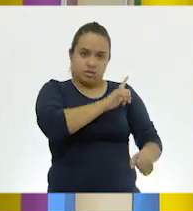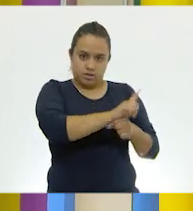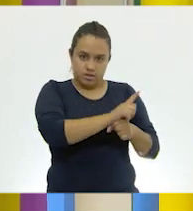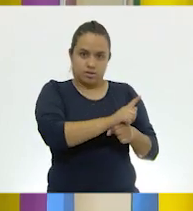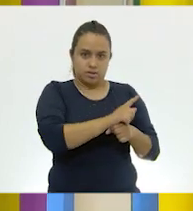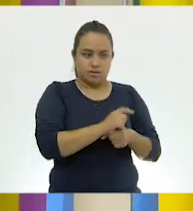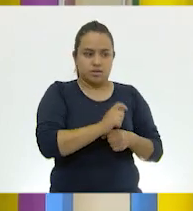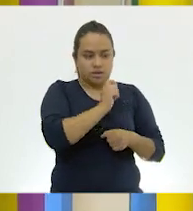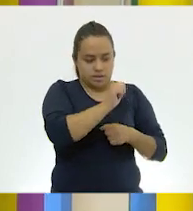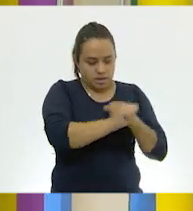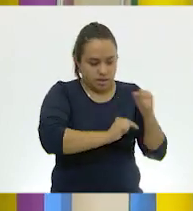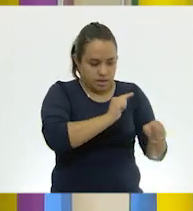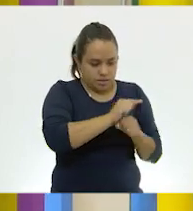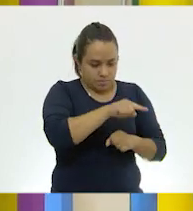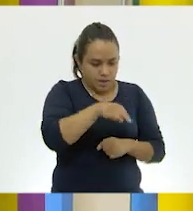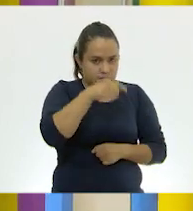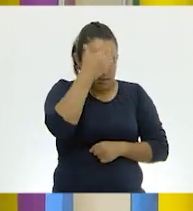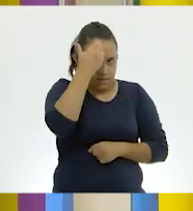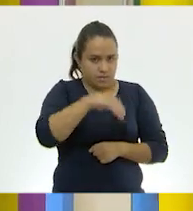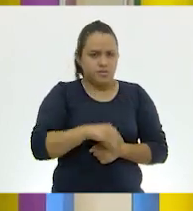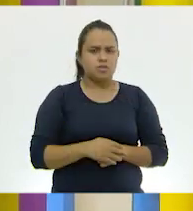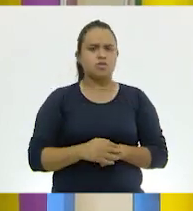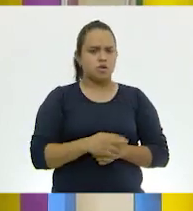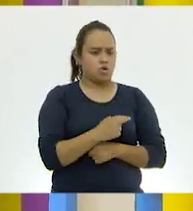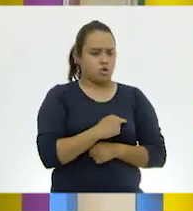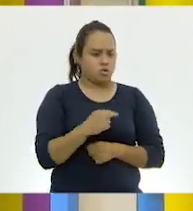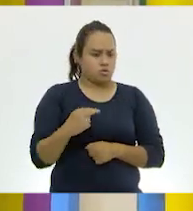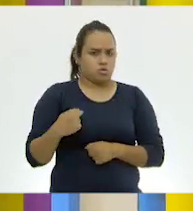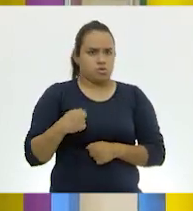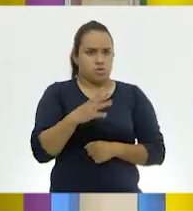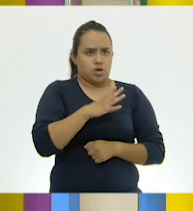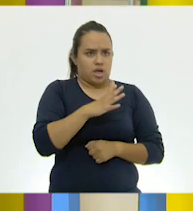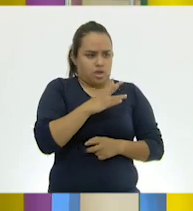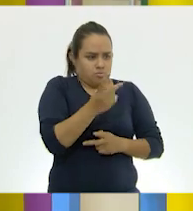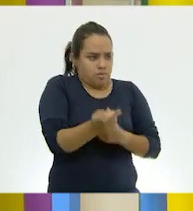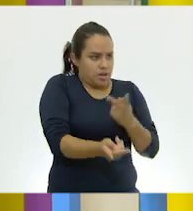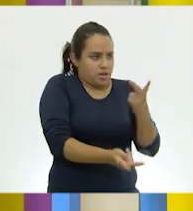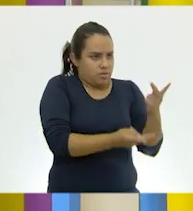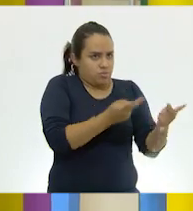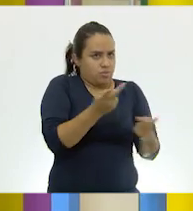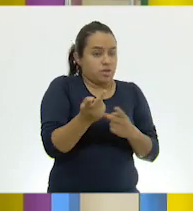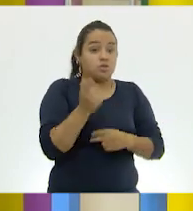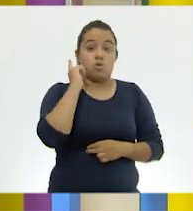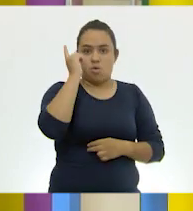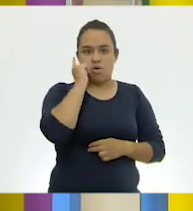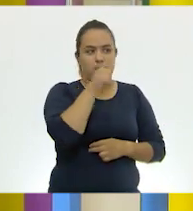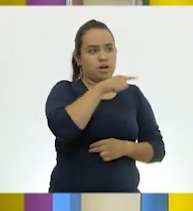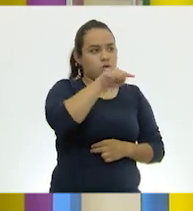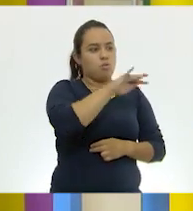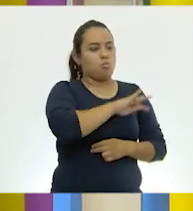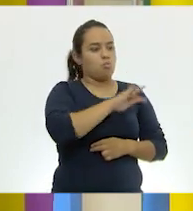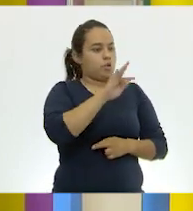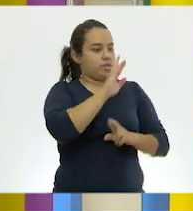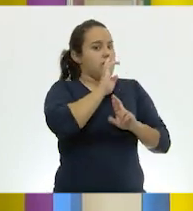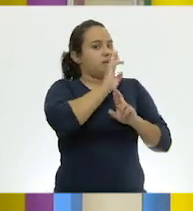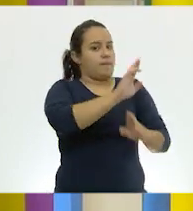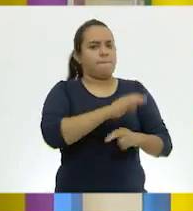especialista en este tipo de animales y nosotros tenemos algunas preguntas que hacerte que espero que nos puedas ayudar a